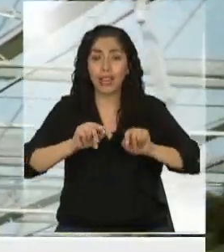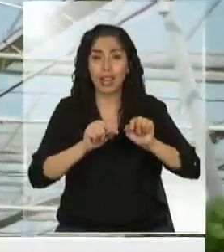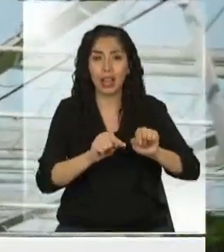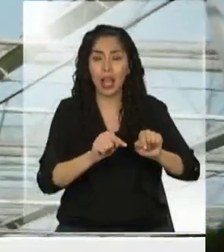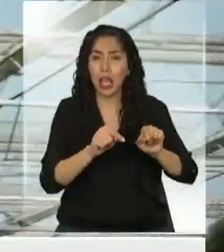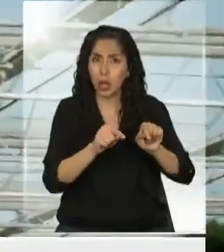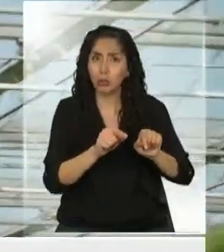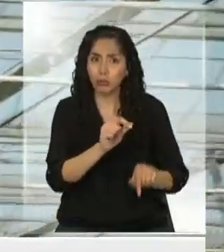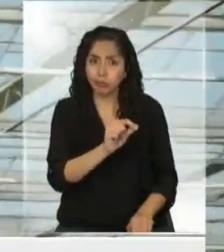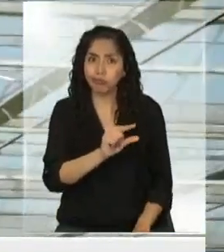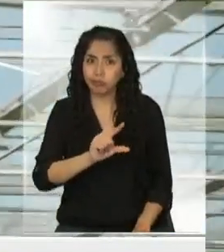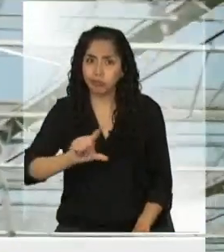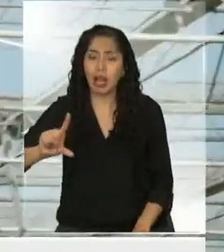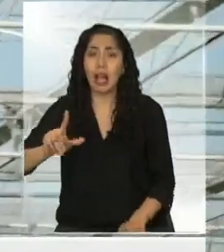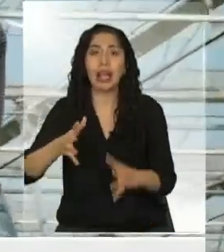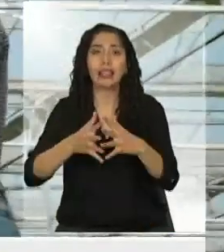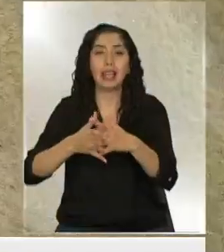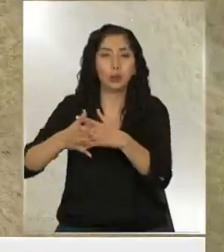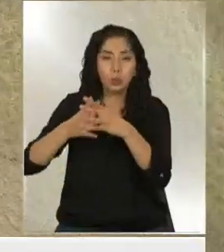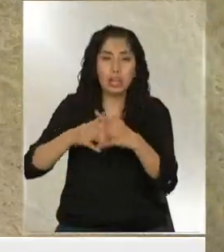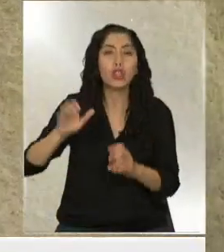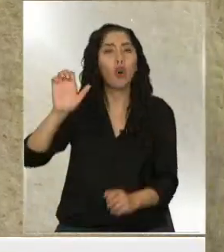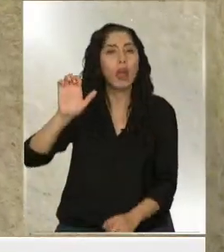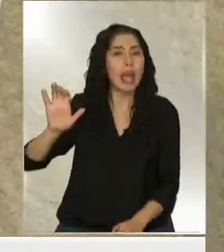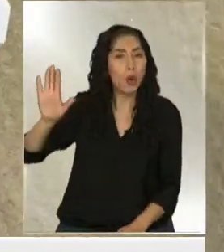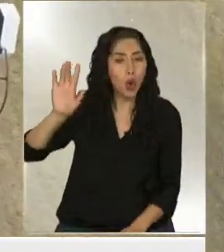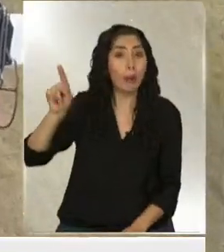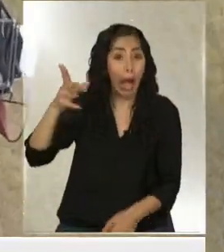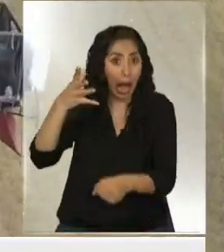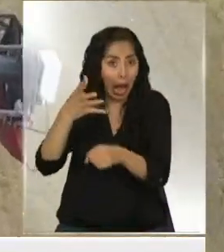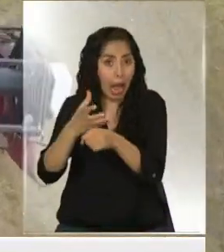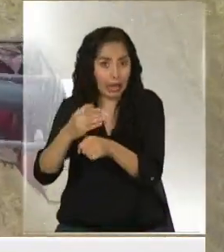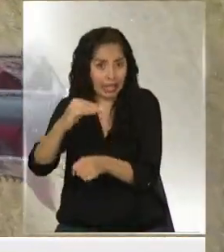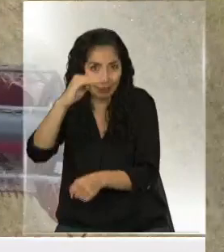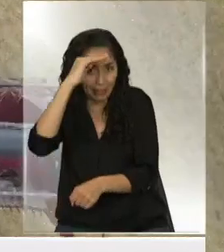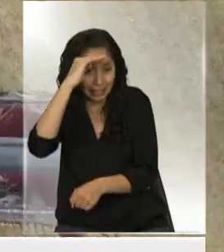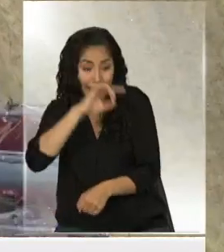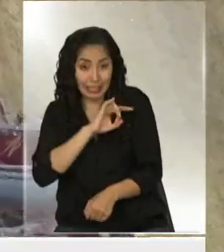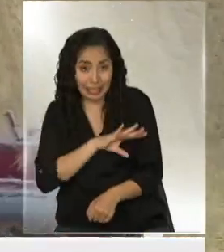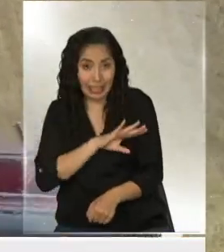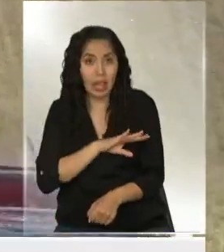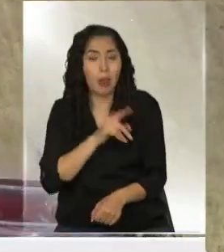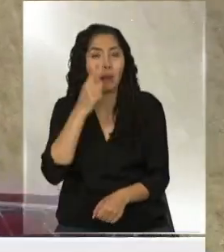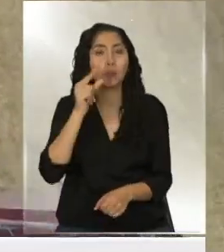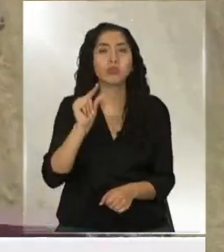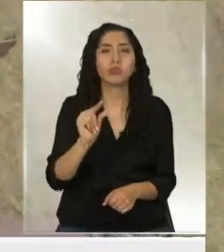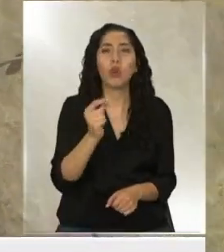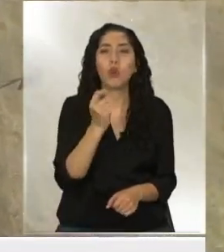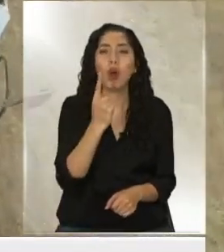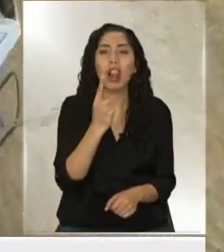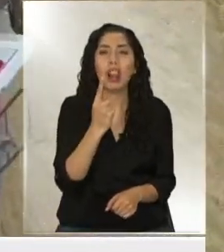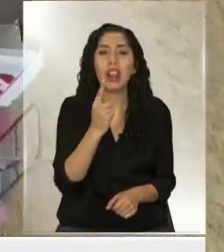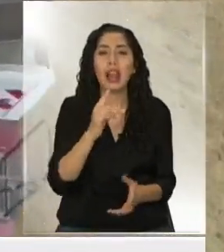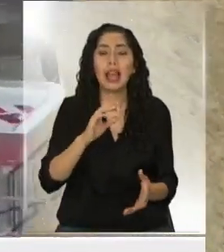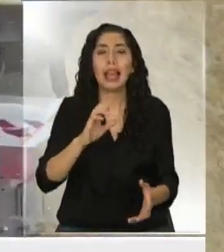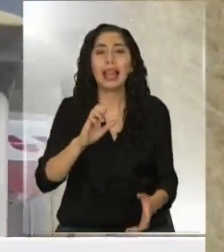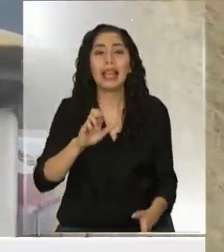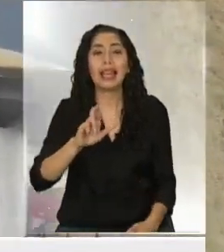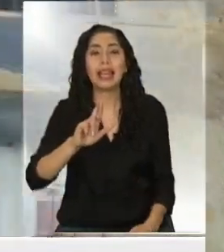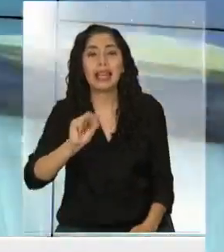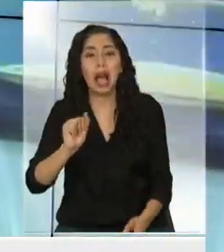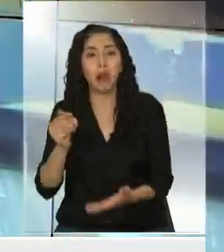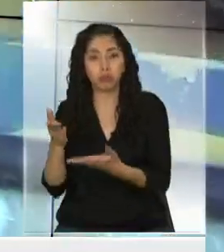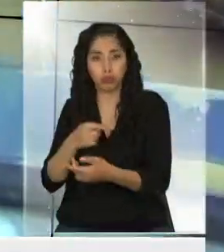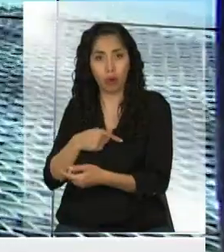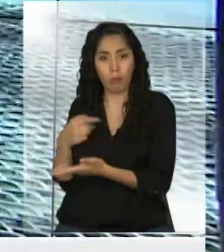mucho en Estados Unidos, en Europa. Hay algunas experiencias en Chile. Hablamos de la era agrovoltaica. ¿Cómo así? Bueno,